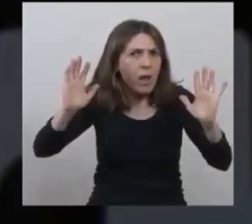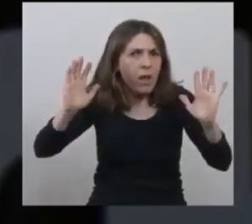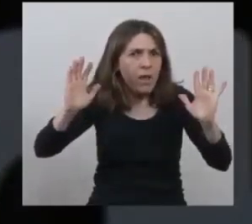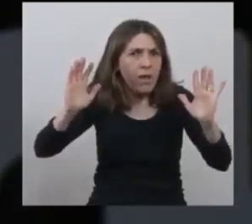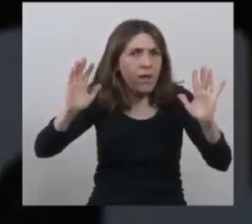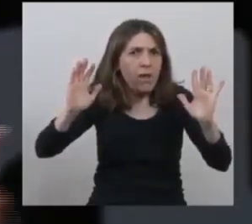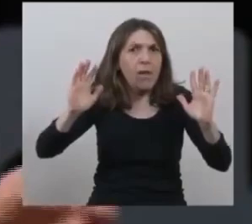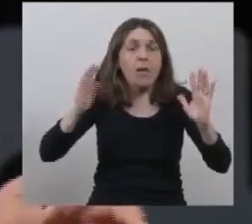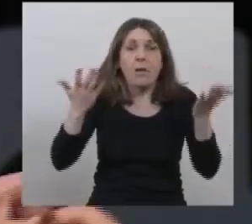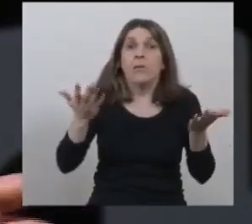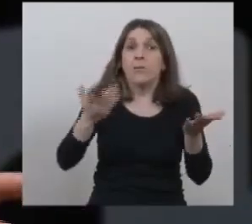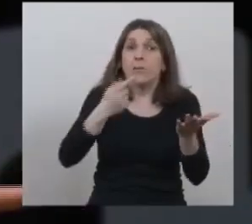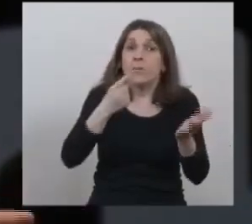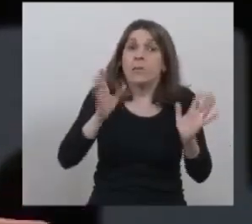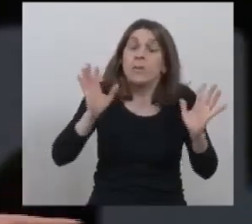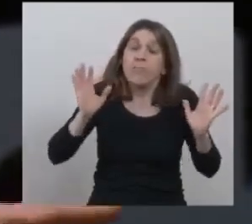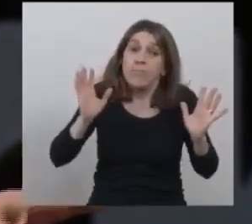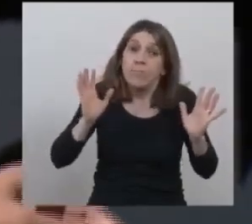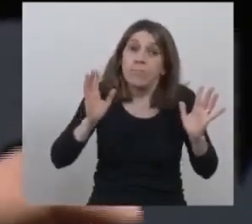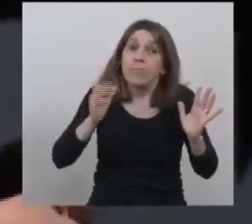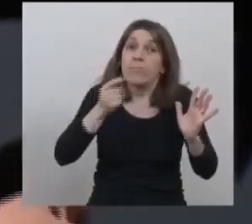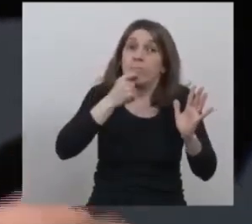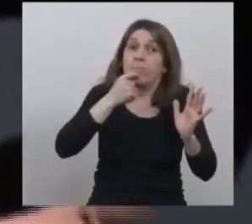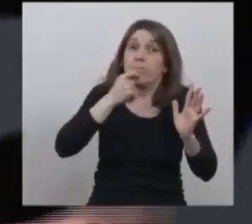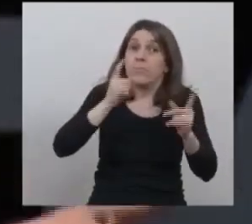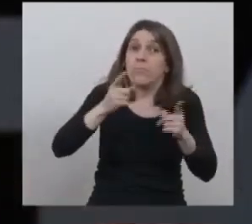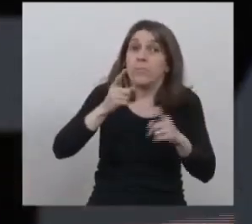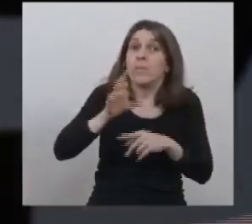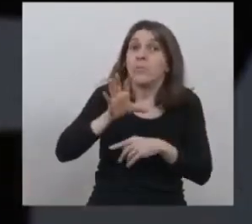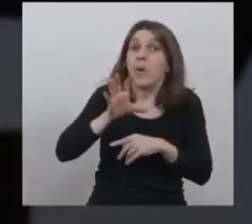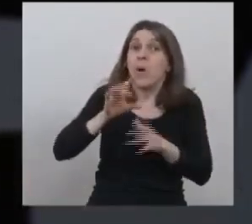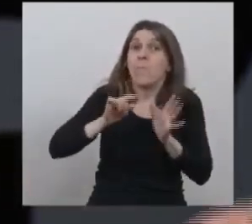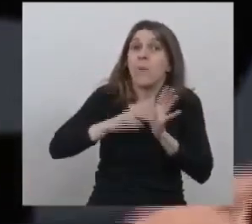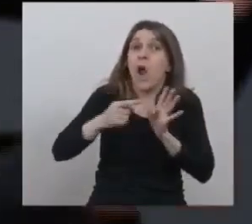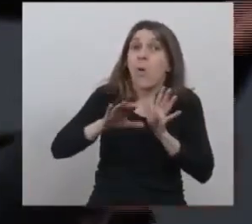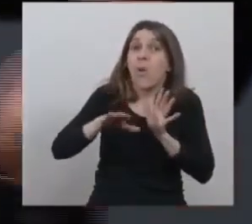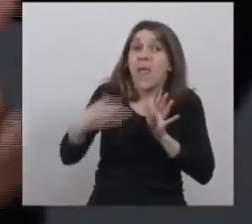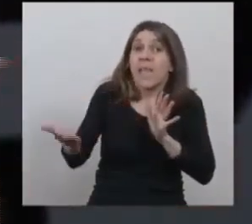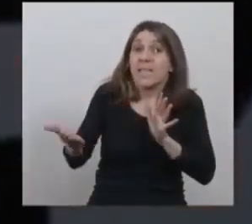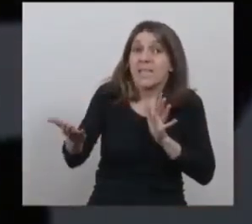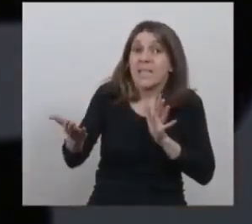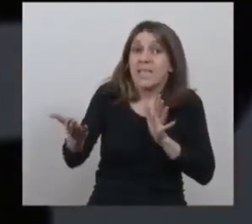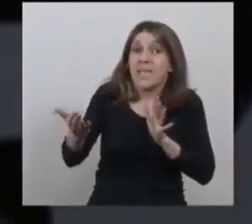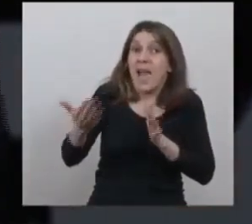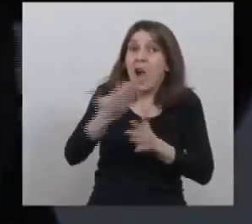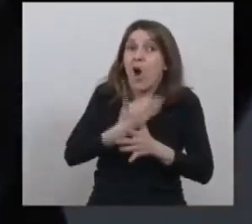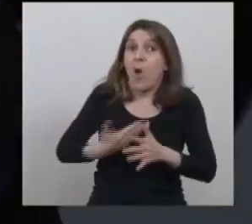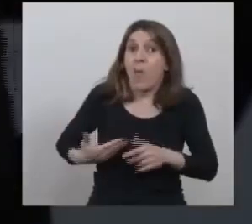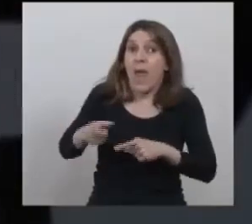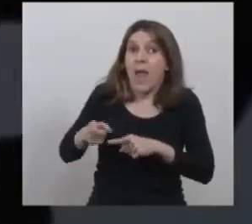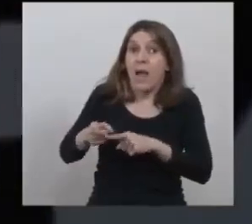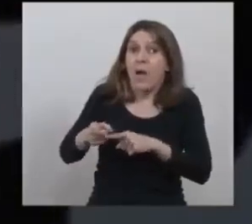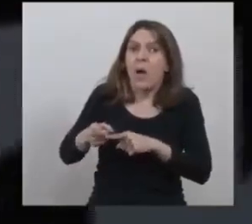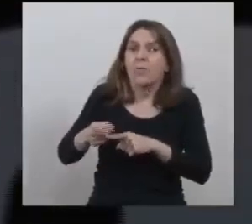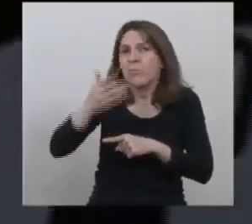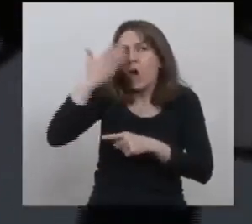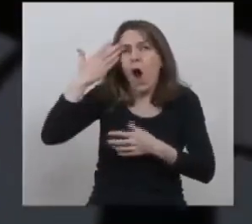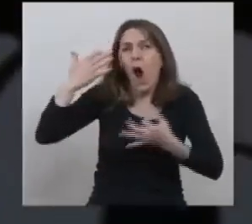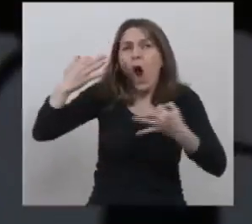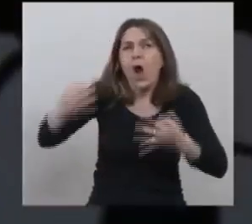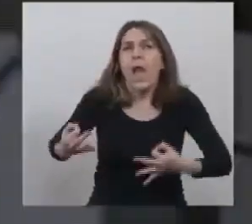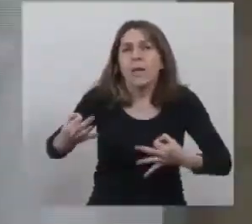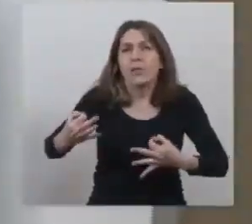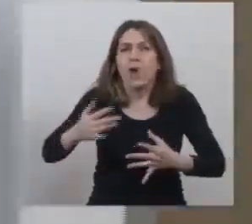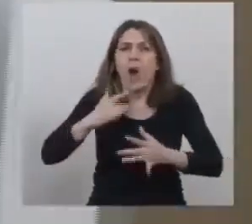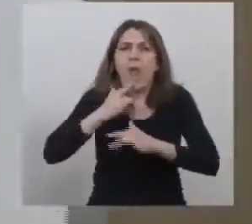y en todo caso lo que hizo la provincia de Buenos Aires es lo que debe hacer un gobierno honesto que es decir la verdad